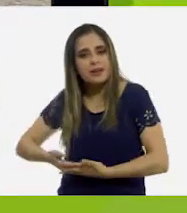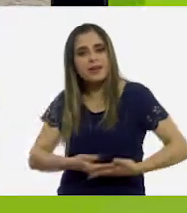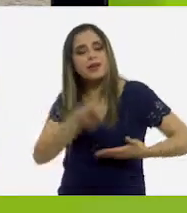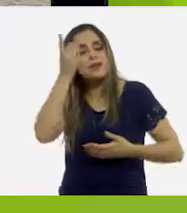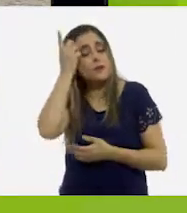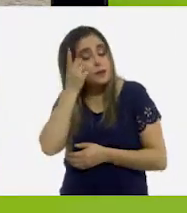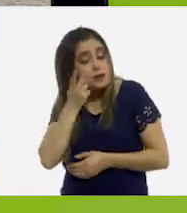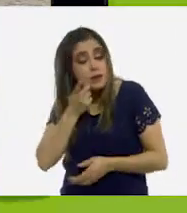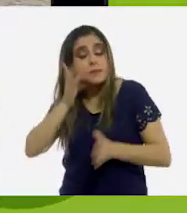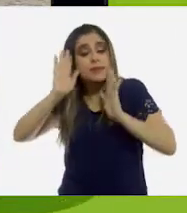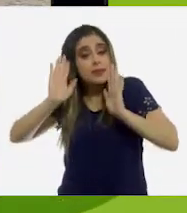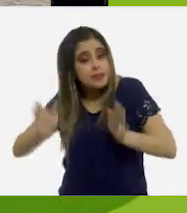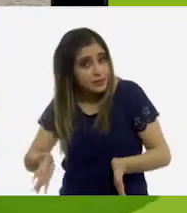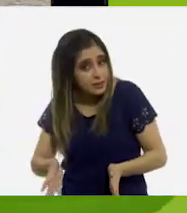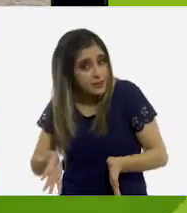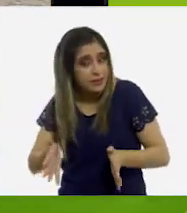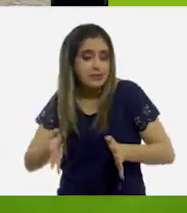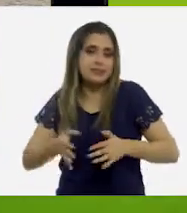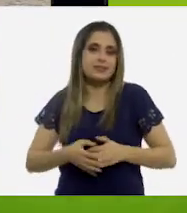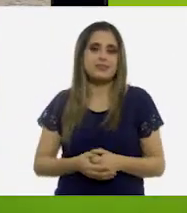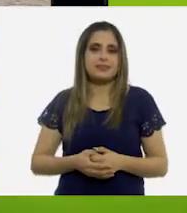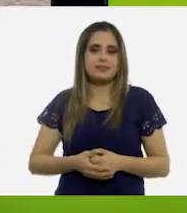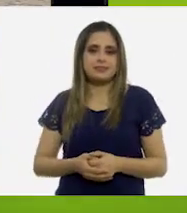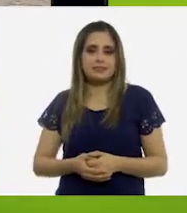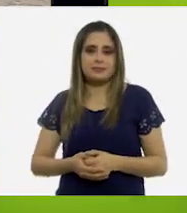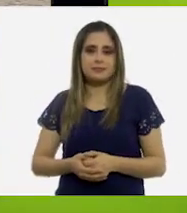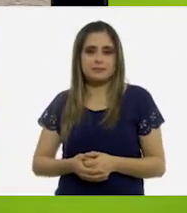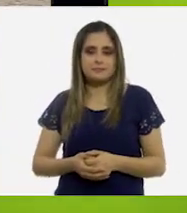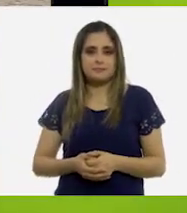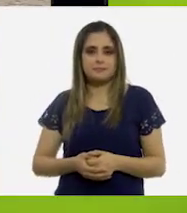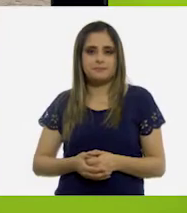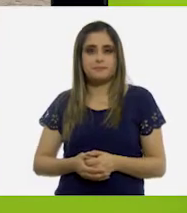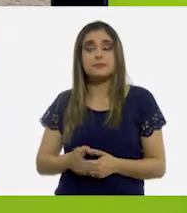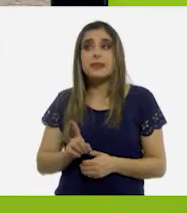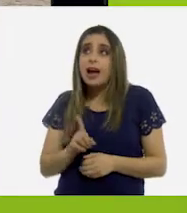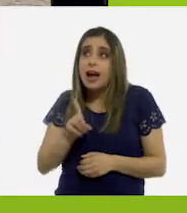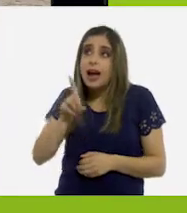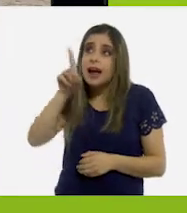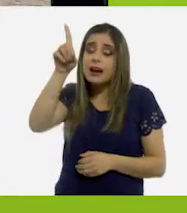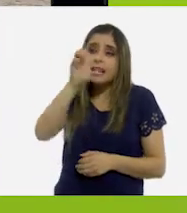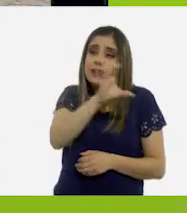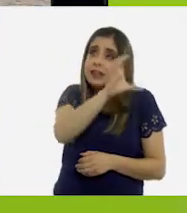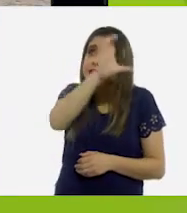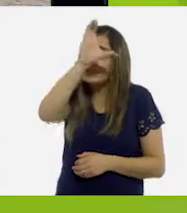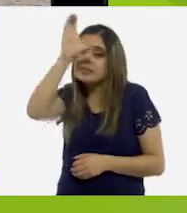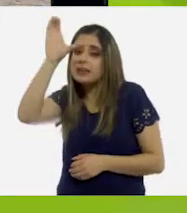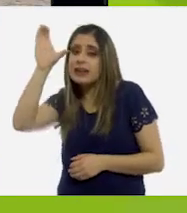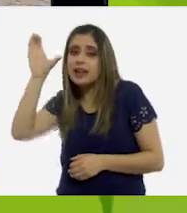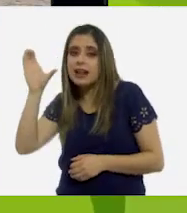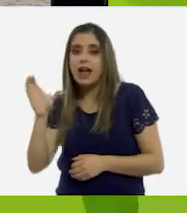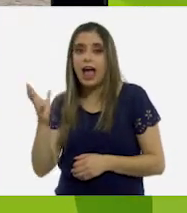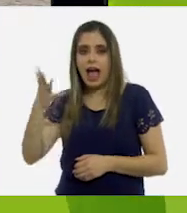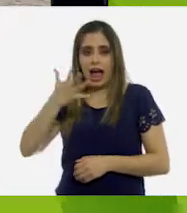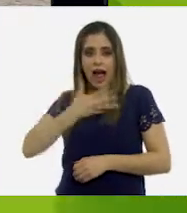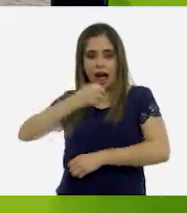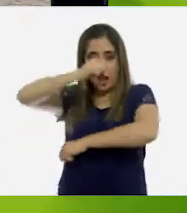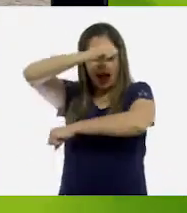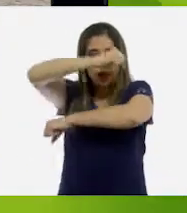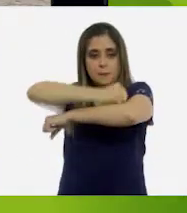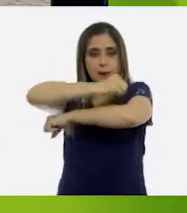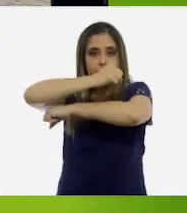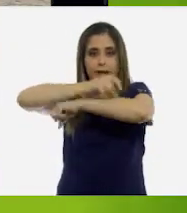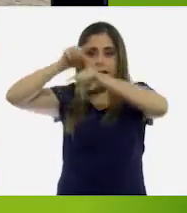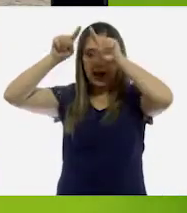duérmase ya! Arriba del cielo hay una ventana